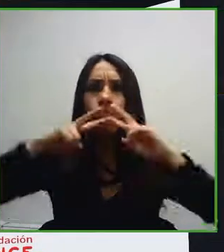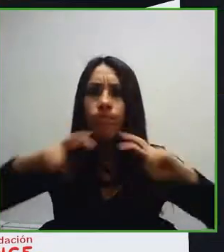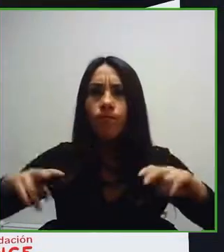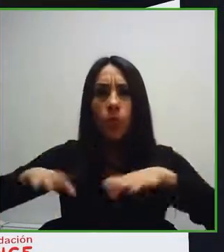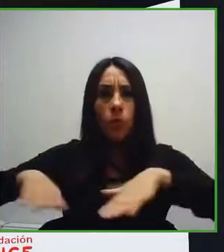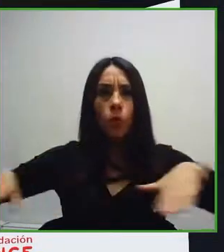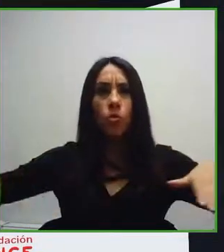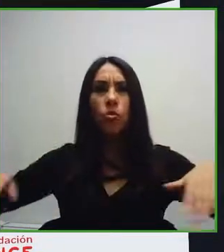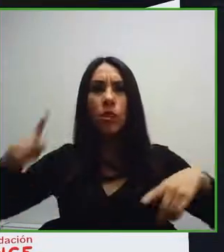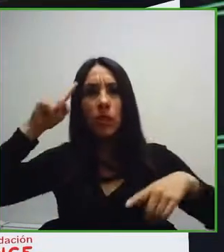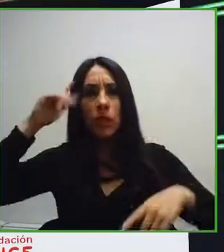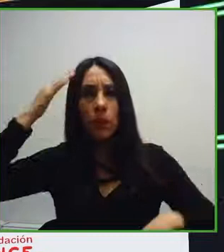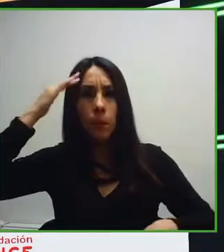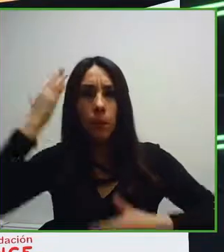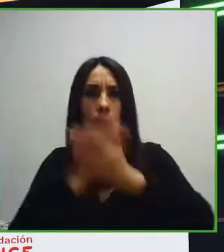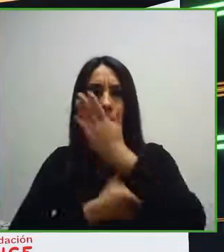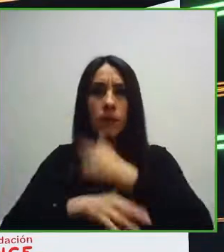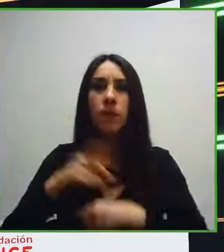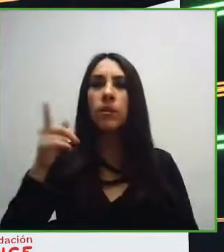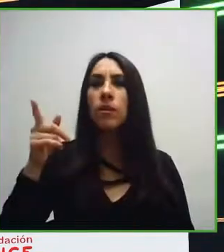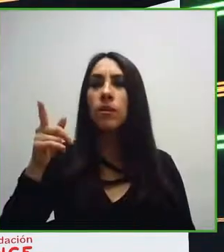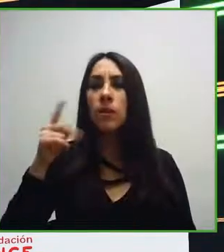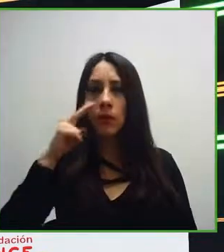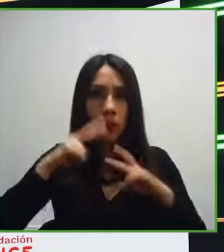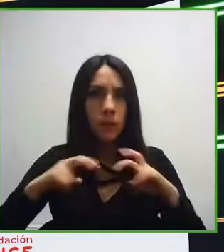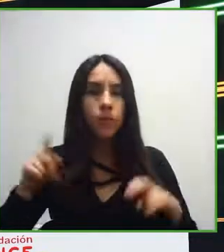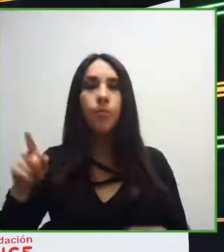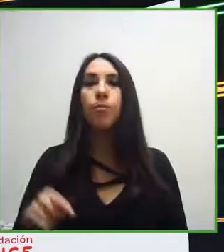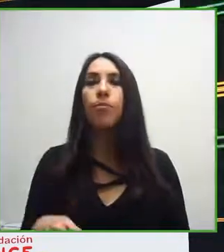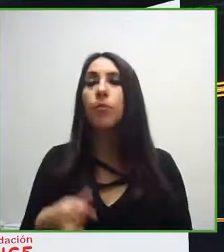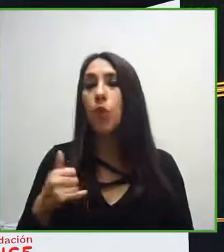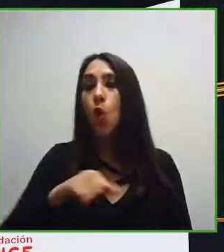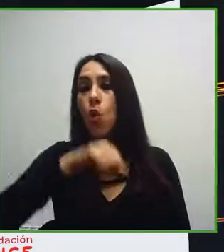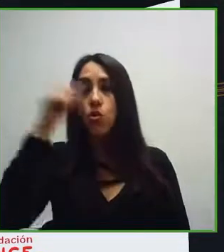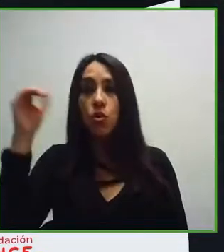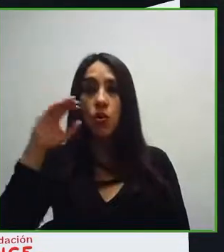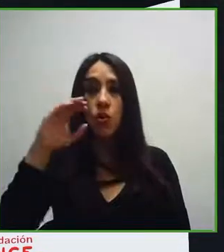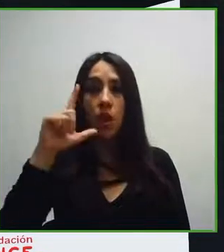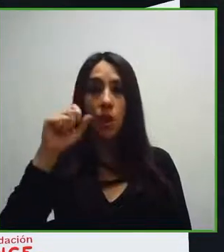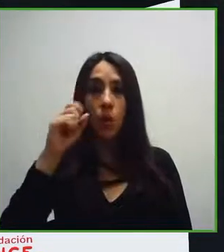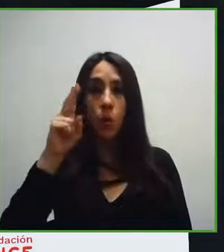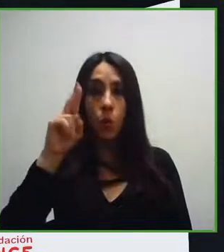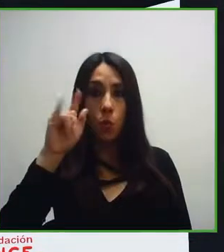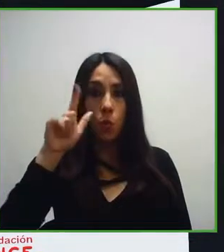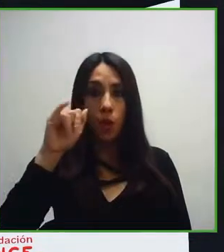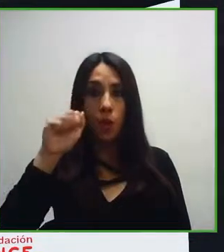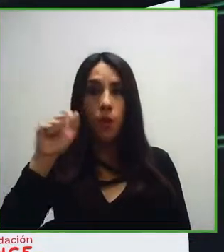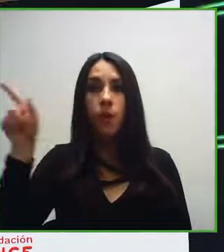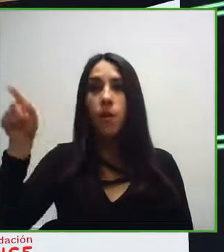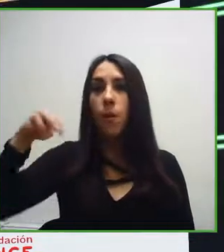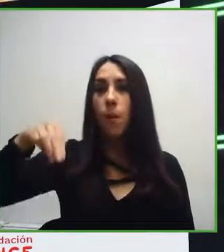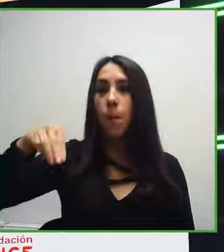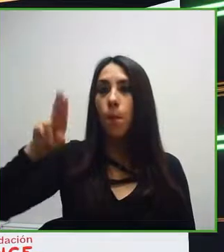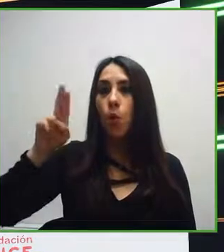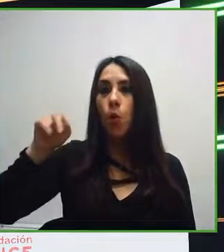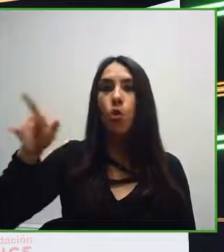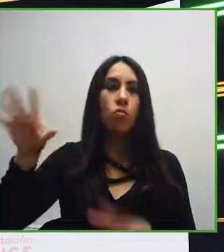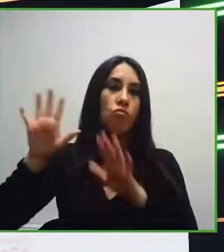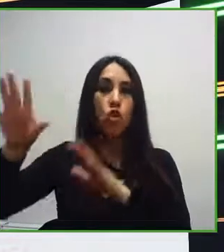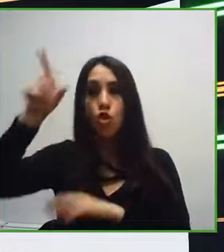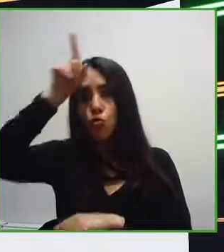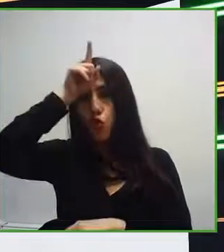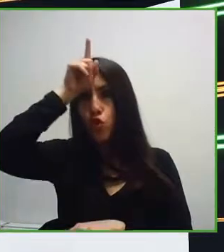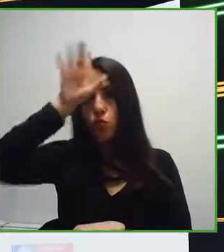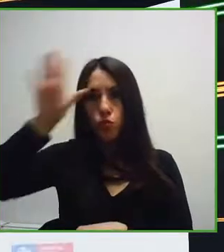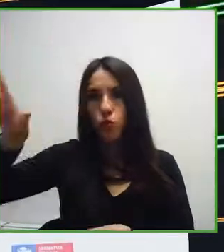También nos acompaña Claudiu Leverenz, de Munevo Drive, una organización alemana que ha creado una tecnología basada en gafas